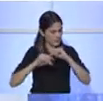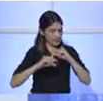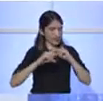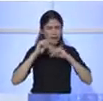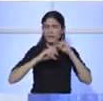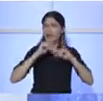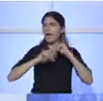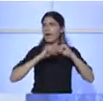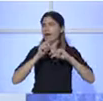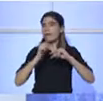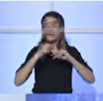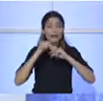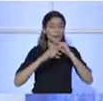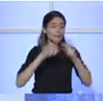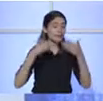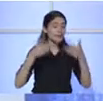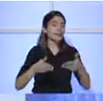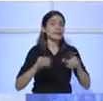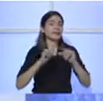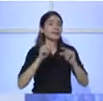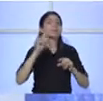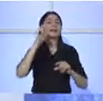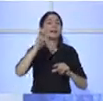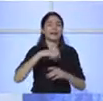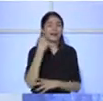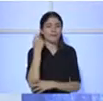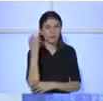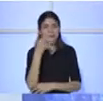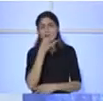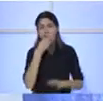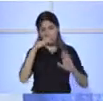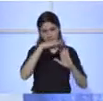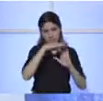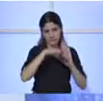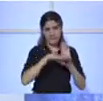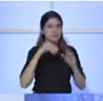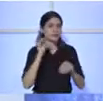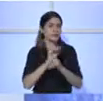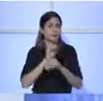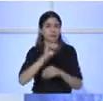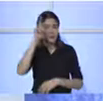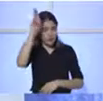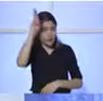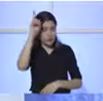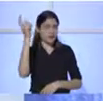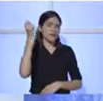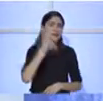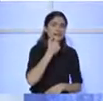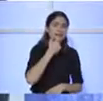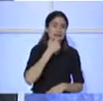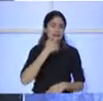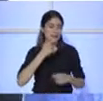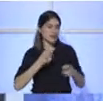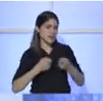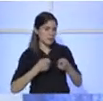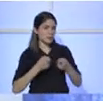que quiero hacer ahora es capacitarle a la gente en cosas que sirvan. Por ejemplo, le queremos enseñar inglés, guaraní, negociaciones, o sea,